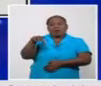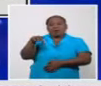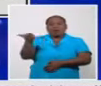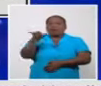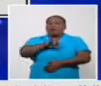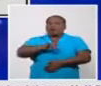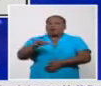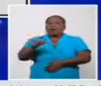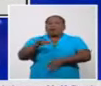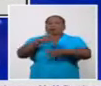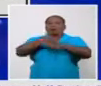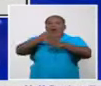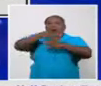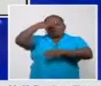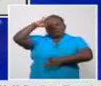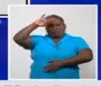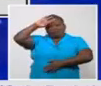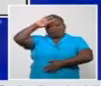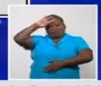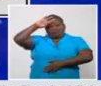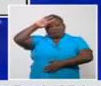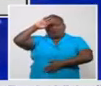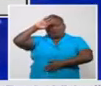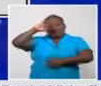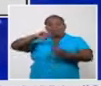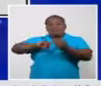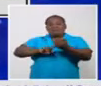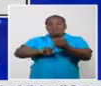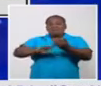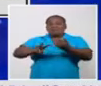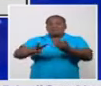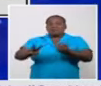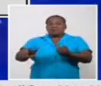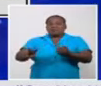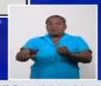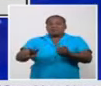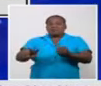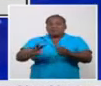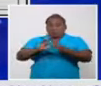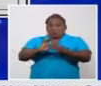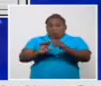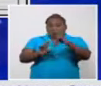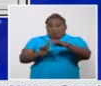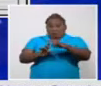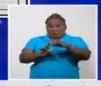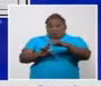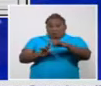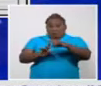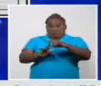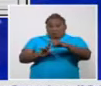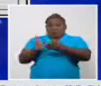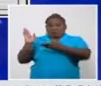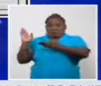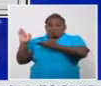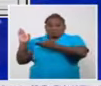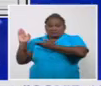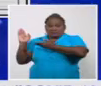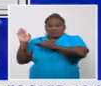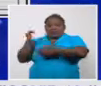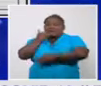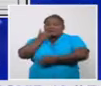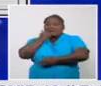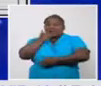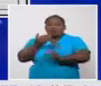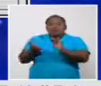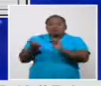Cuba la provincia de Guantánamo con la tasa más elevada